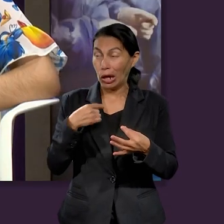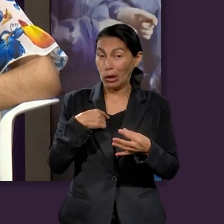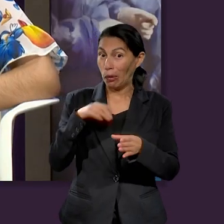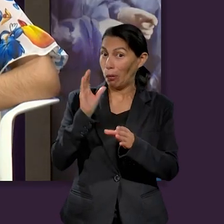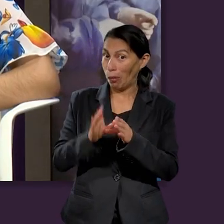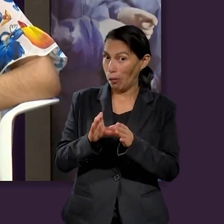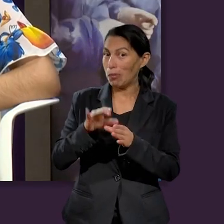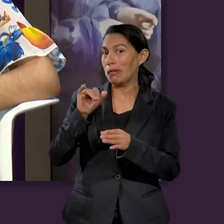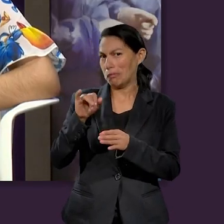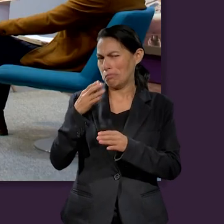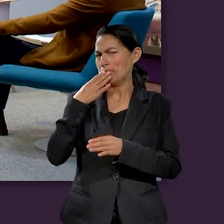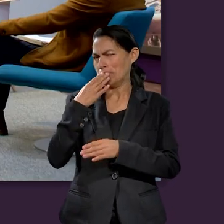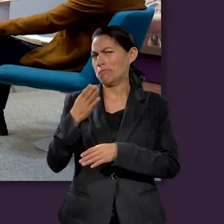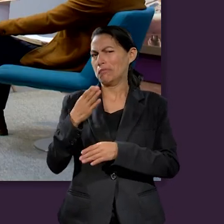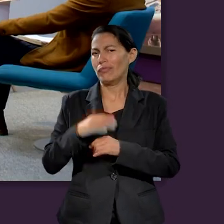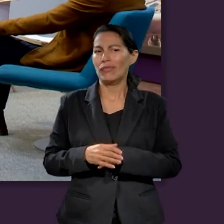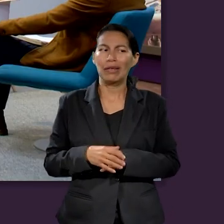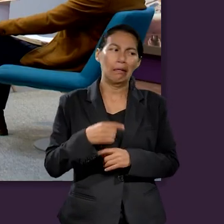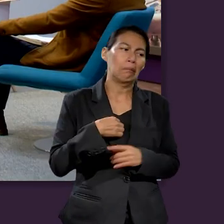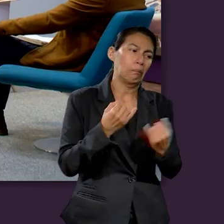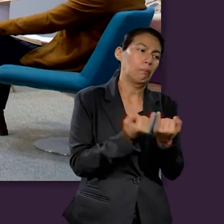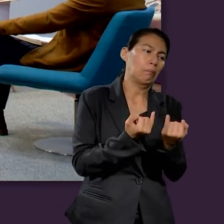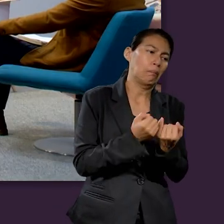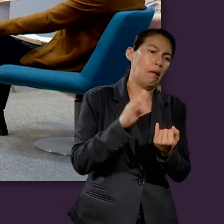algo así. ¿Y sienten que les funciona?